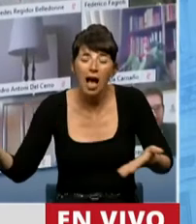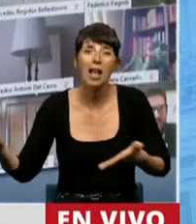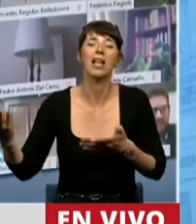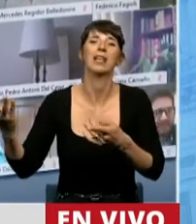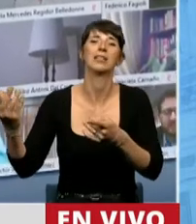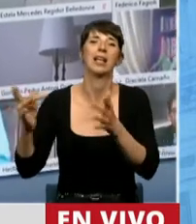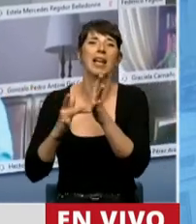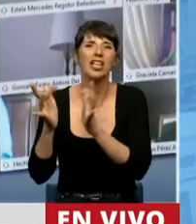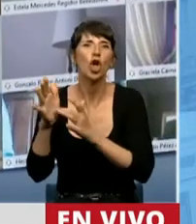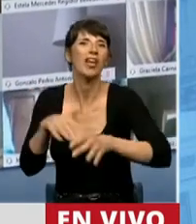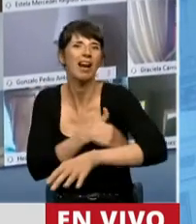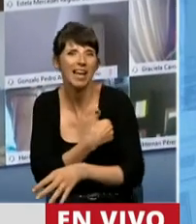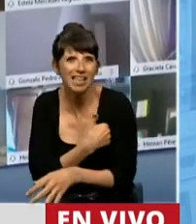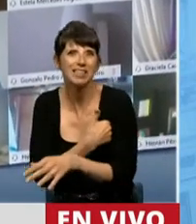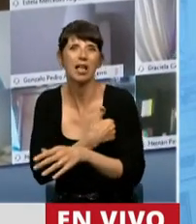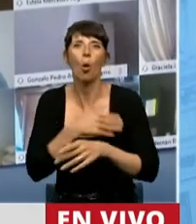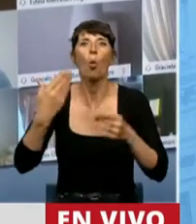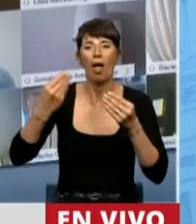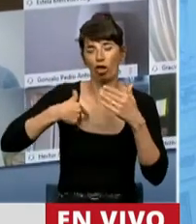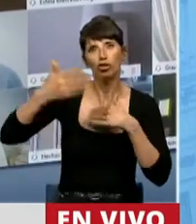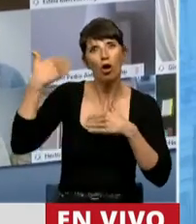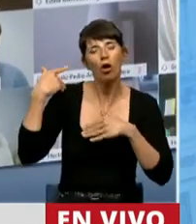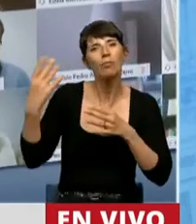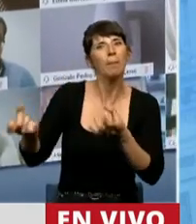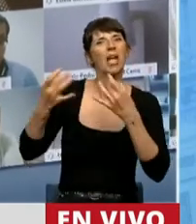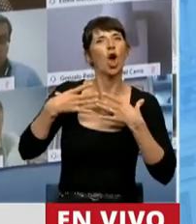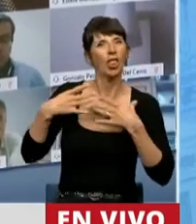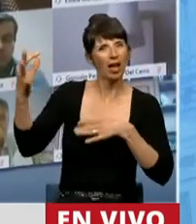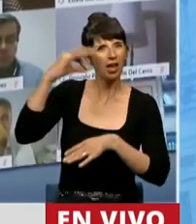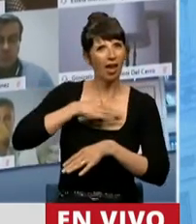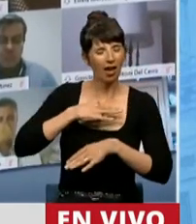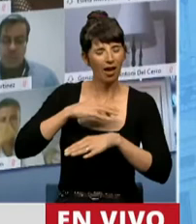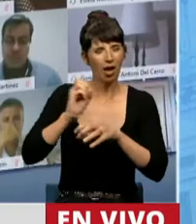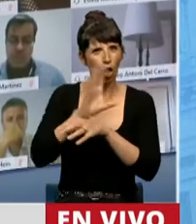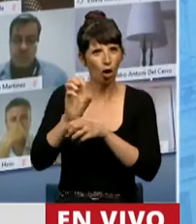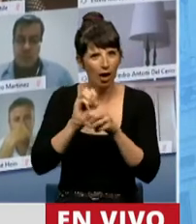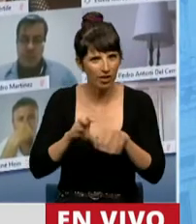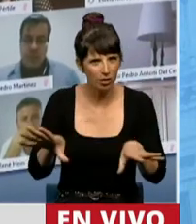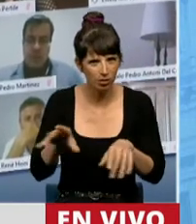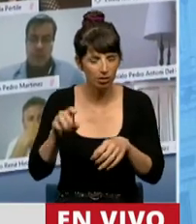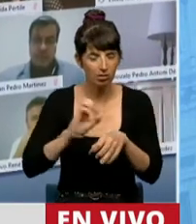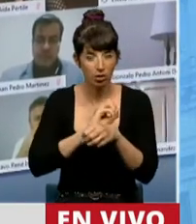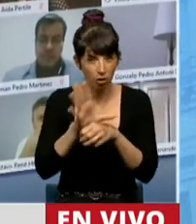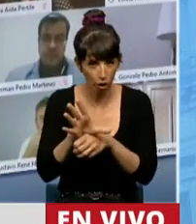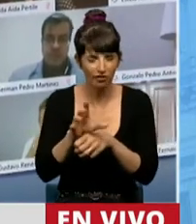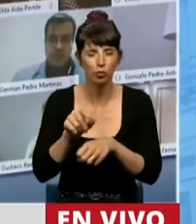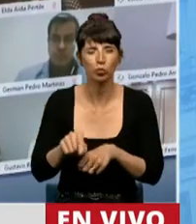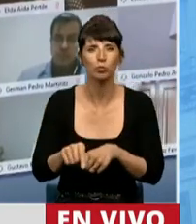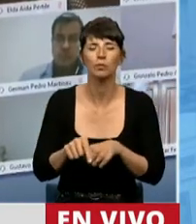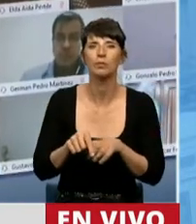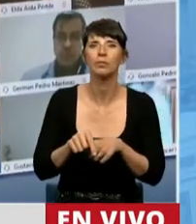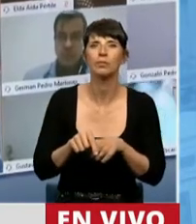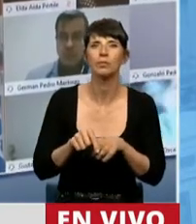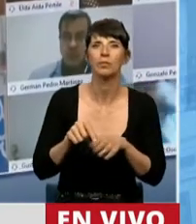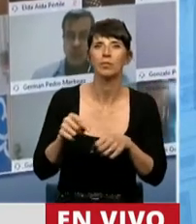cuando me agarró el COVID. Ellos me dieron la fuerza para combatir esta enfermedad y no entregarme